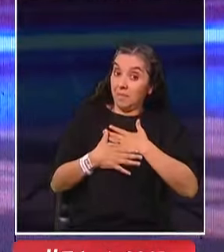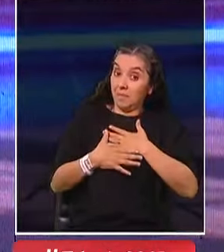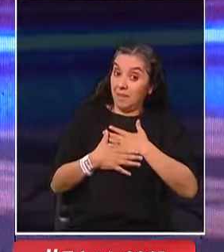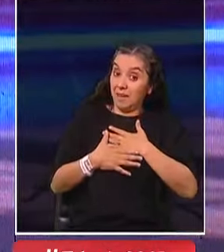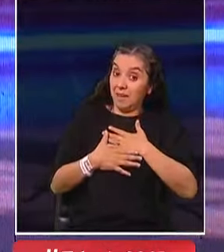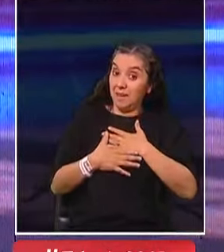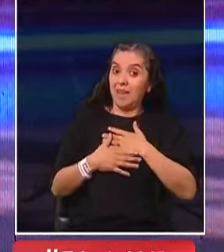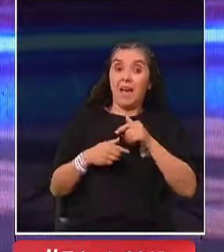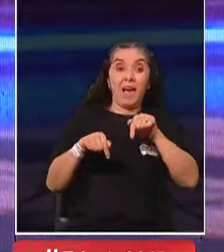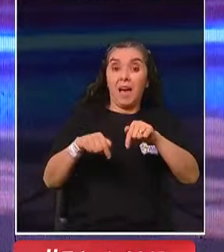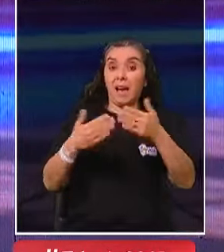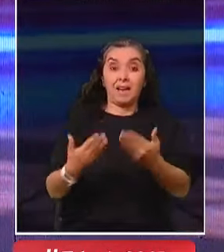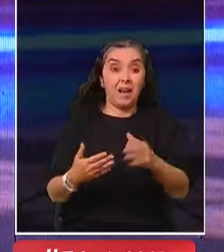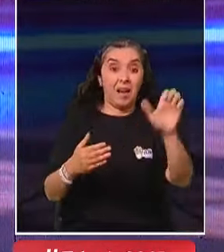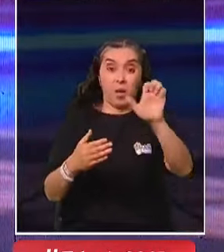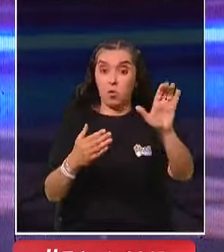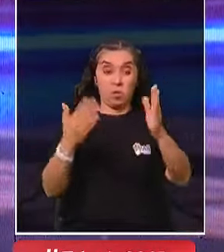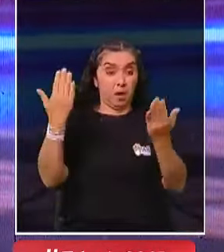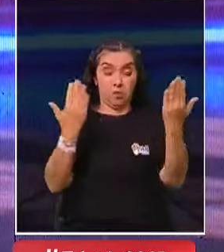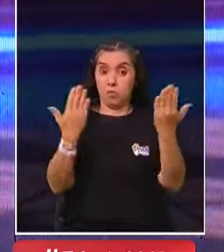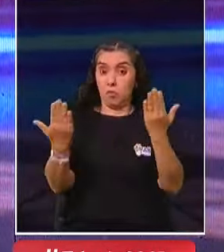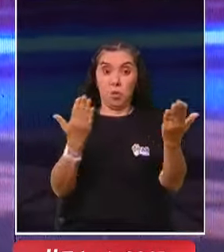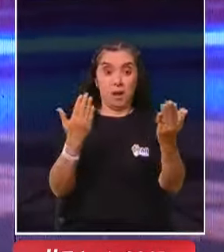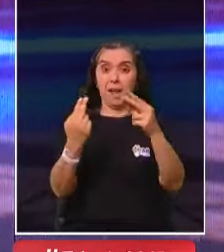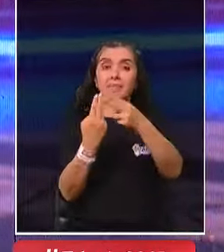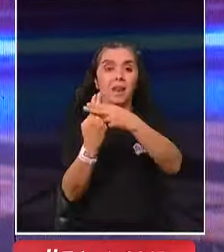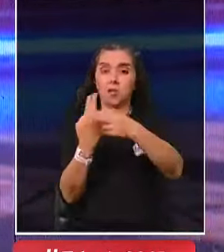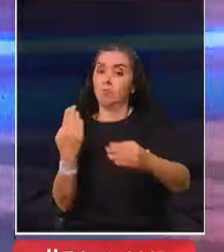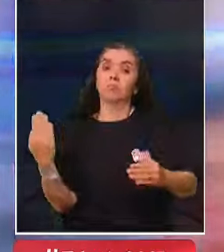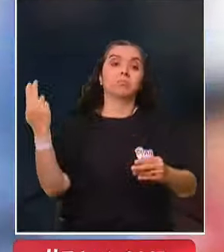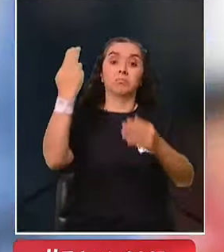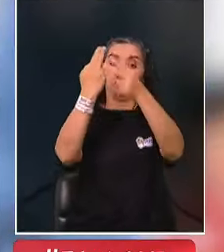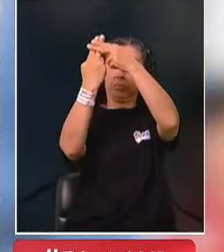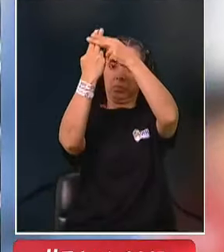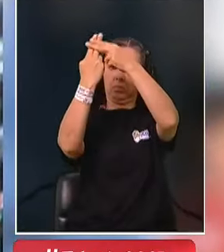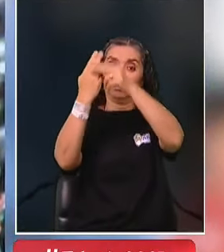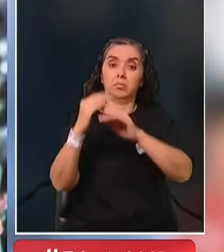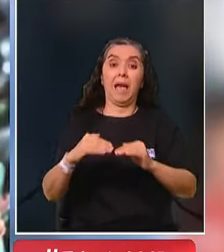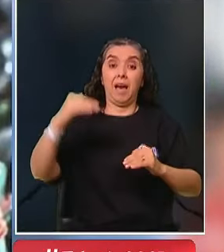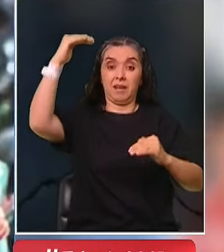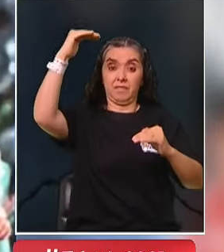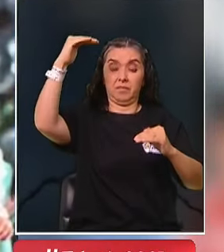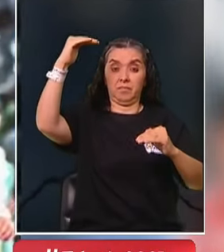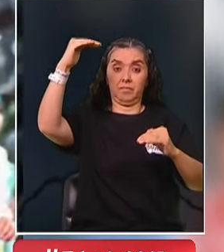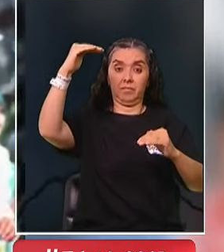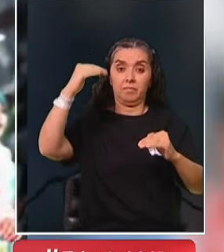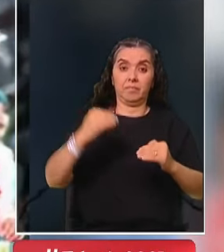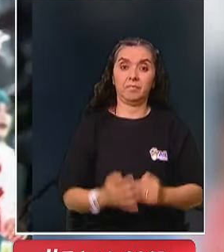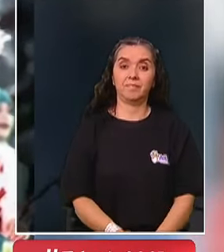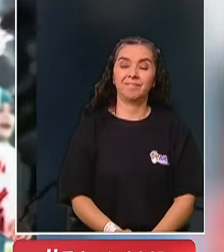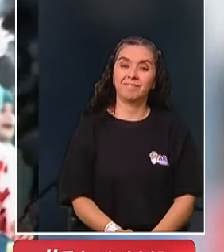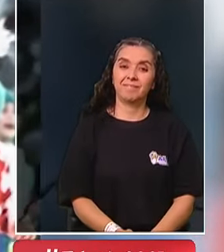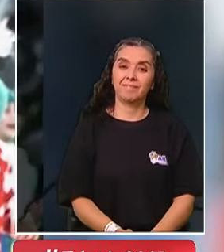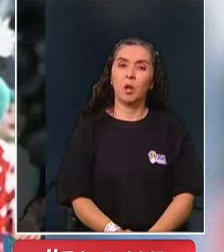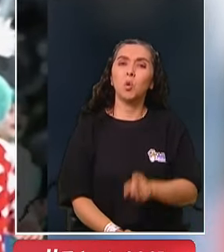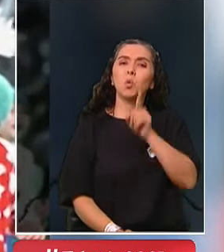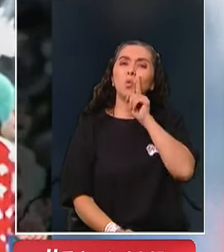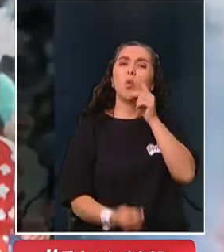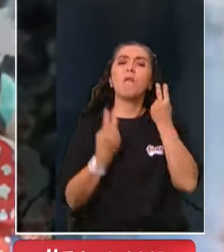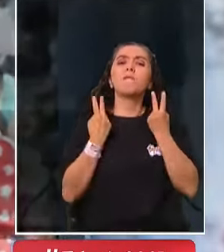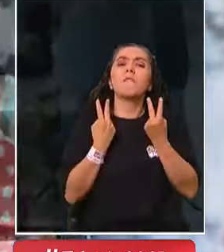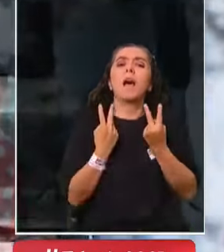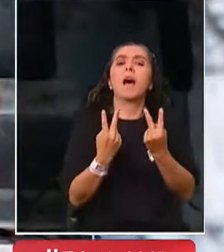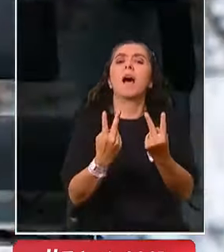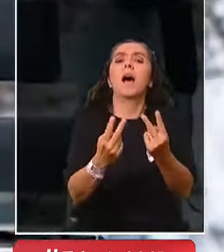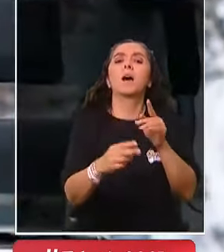estar acá, una clínica en Europa, y Teletón sigue estando acá. Así es. O sea, que te atienda... Tú que has tenido esa posibilidad de viajar, cuéntaselo